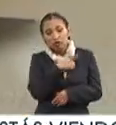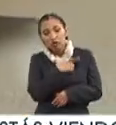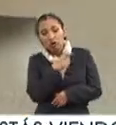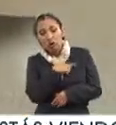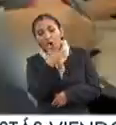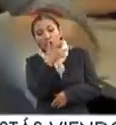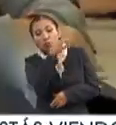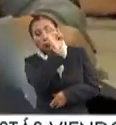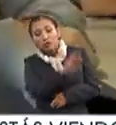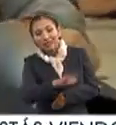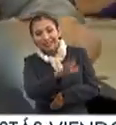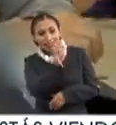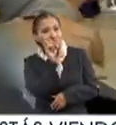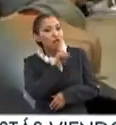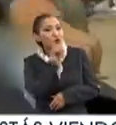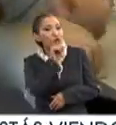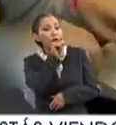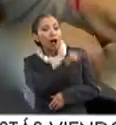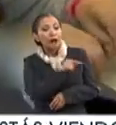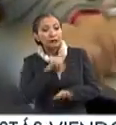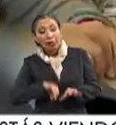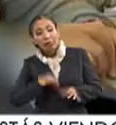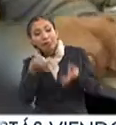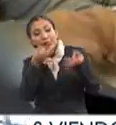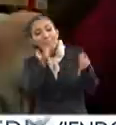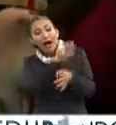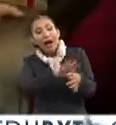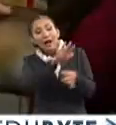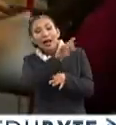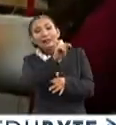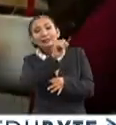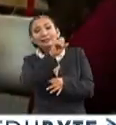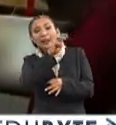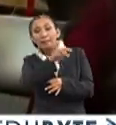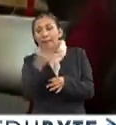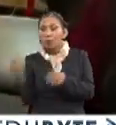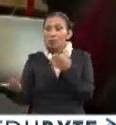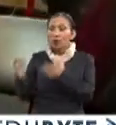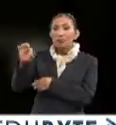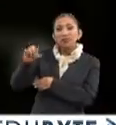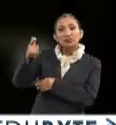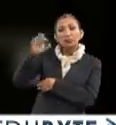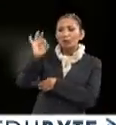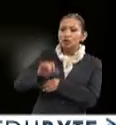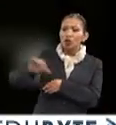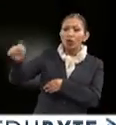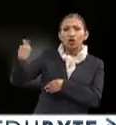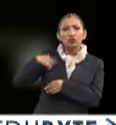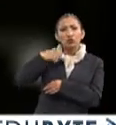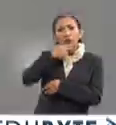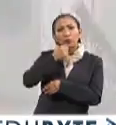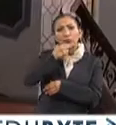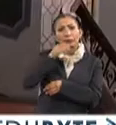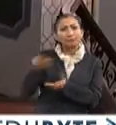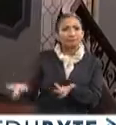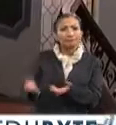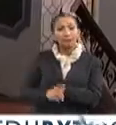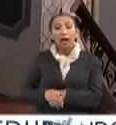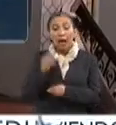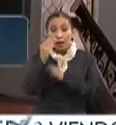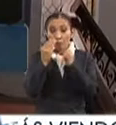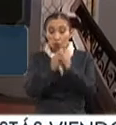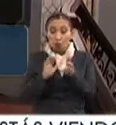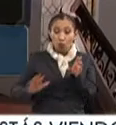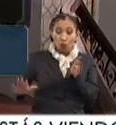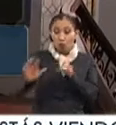solamente 8% de las mujeres se interesa por las áreas STEM, comparado con 27% de los hombres. El mundo en